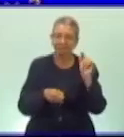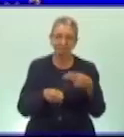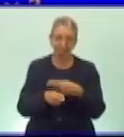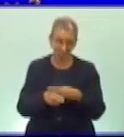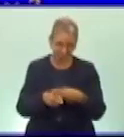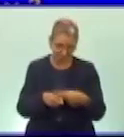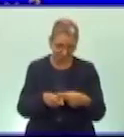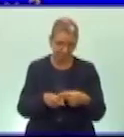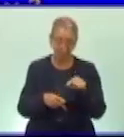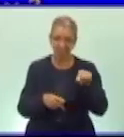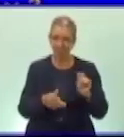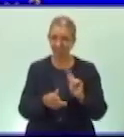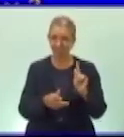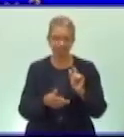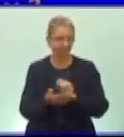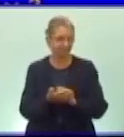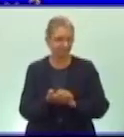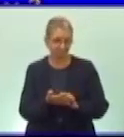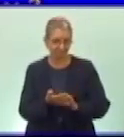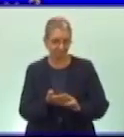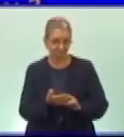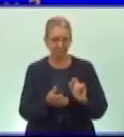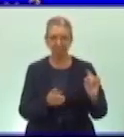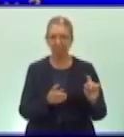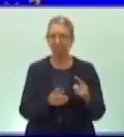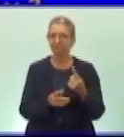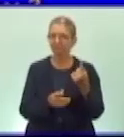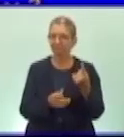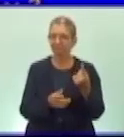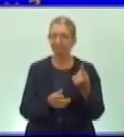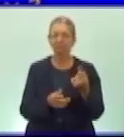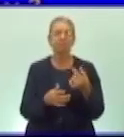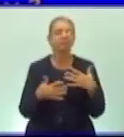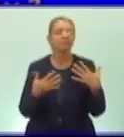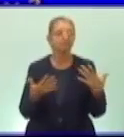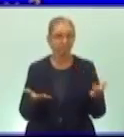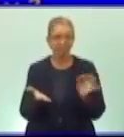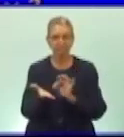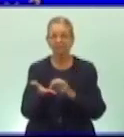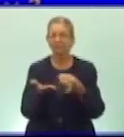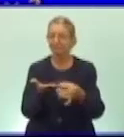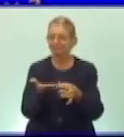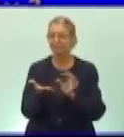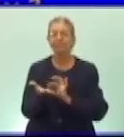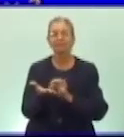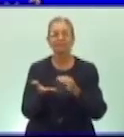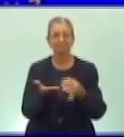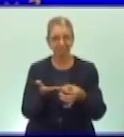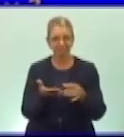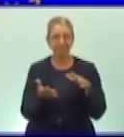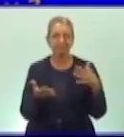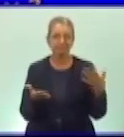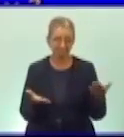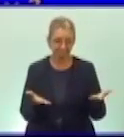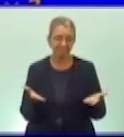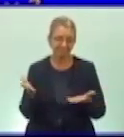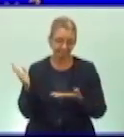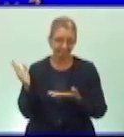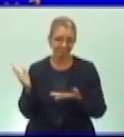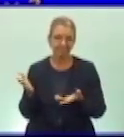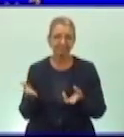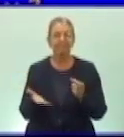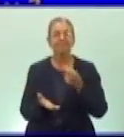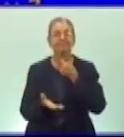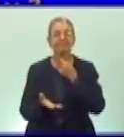Ahora, no copien los títulos. Como ejemplo, pueden copiar solamente las páginas. Por